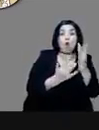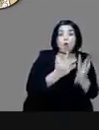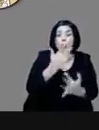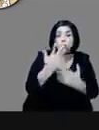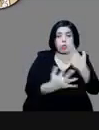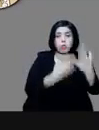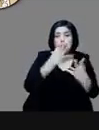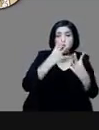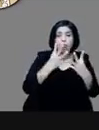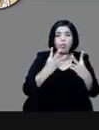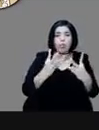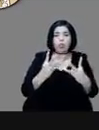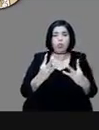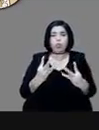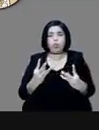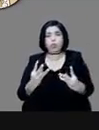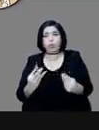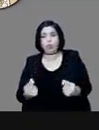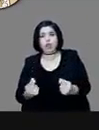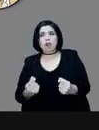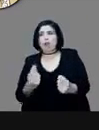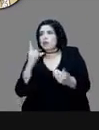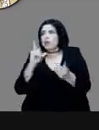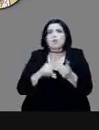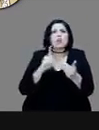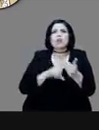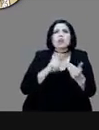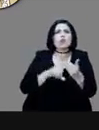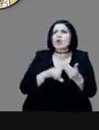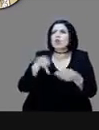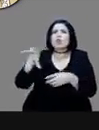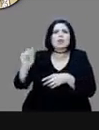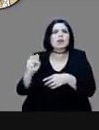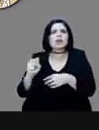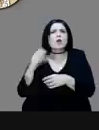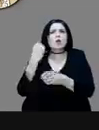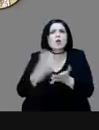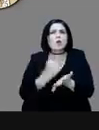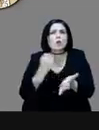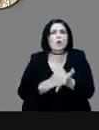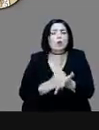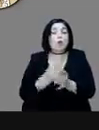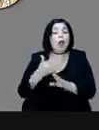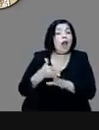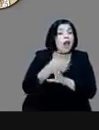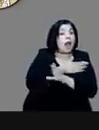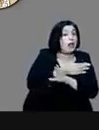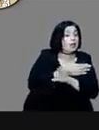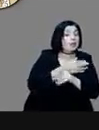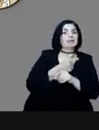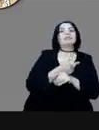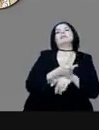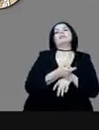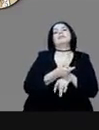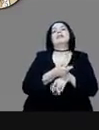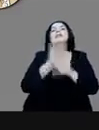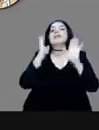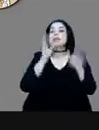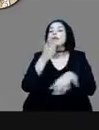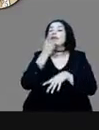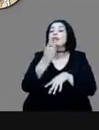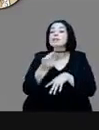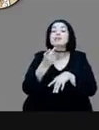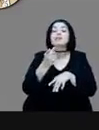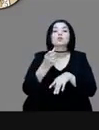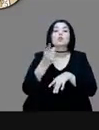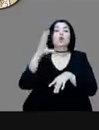de que, antes de que hicieran prisionero a Montezuma, Cortés le había pedido que les dijera a varias de sus provincias que